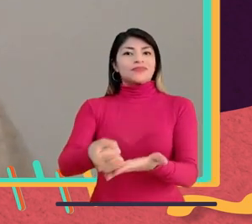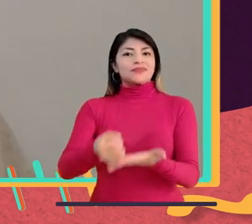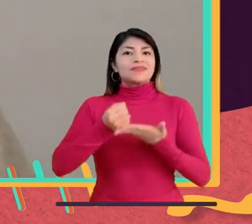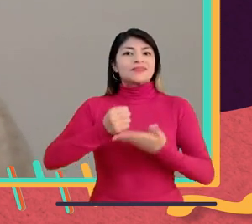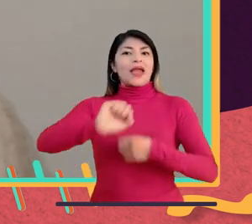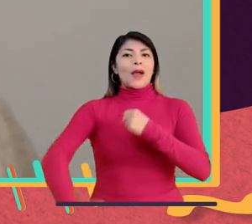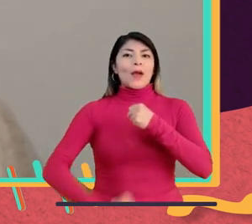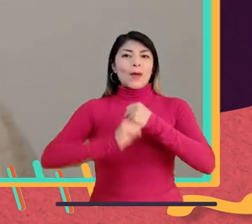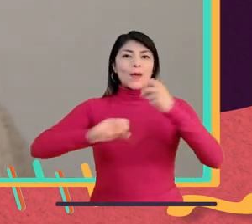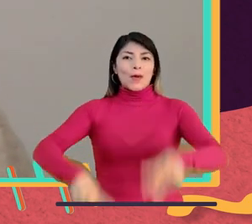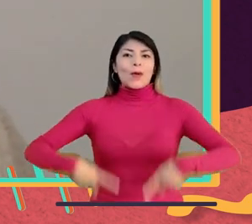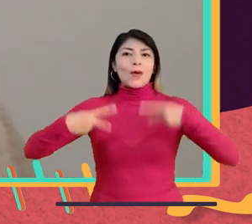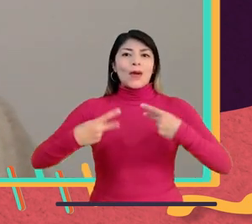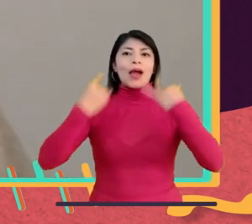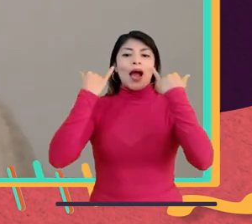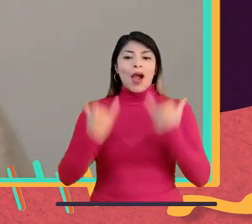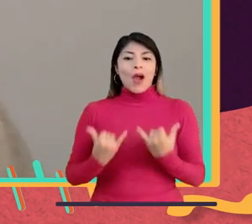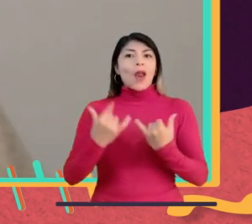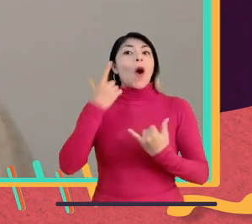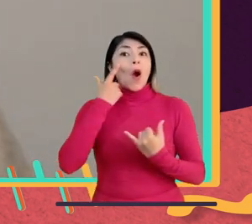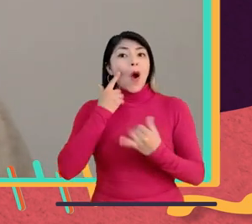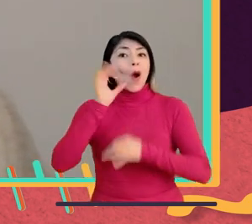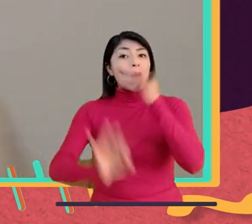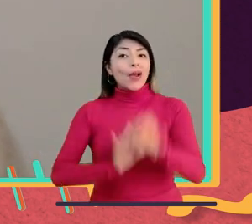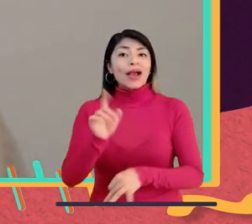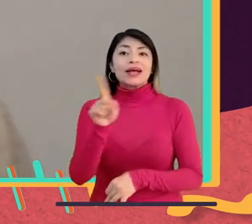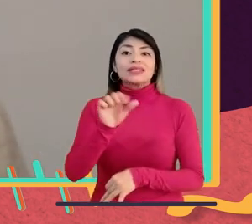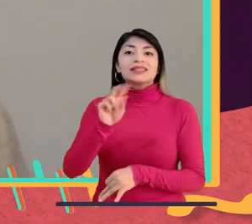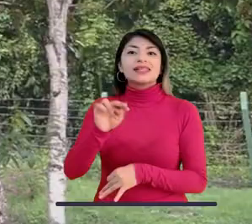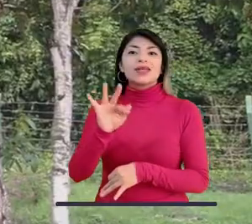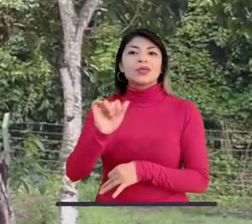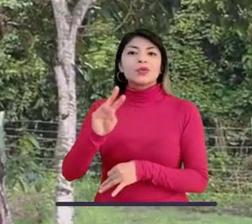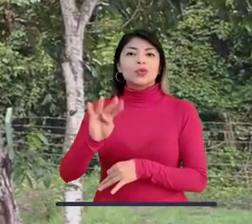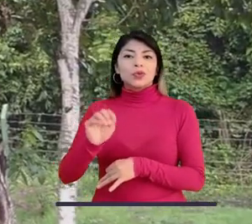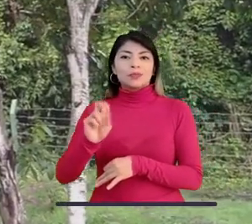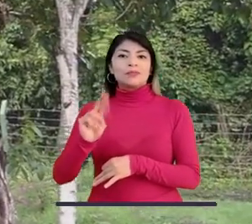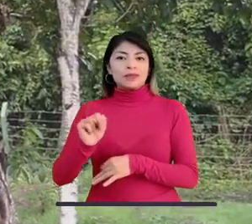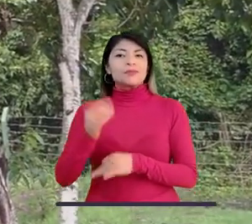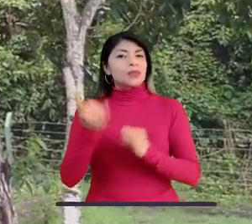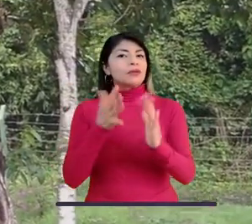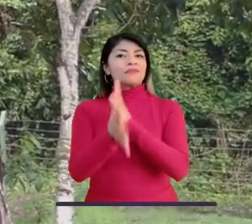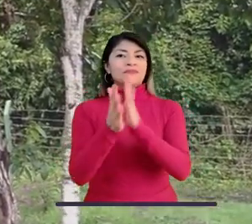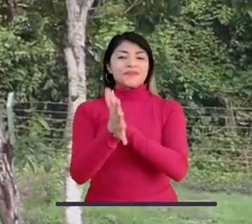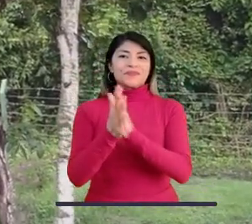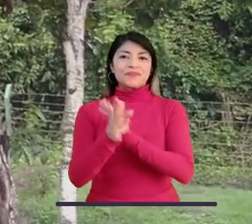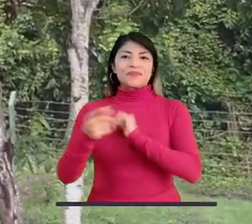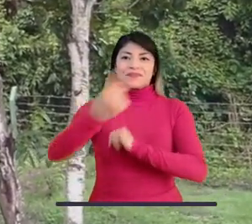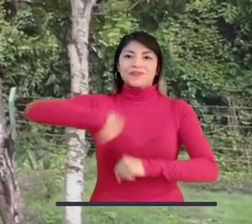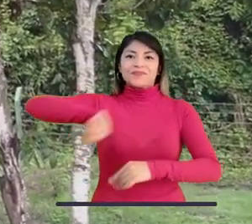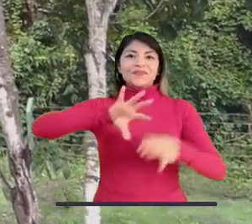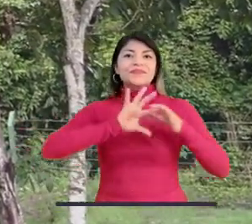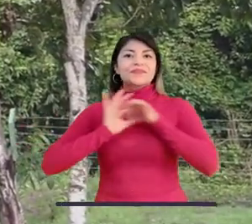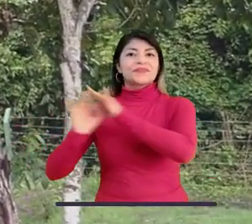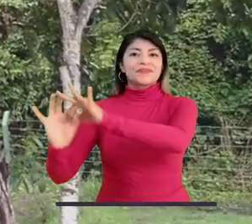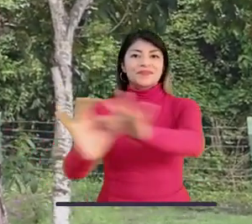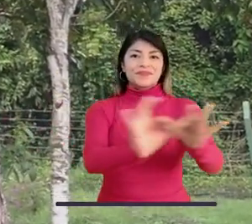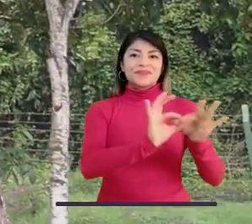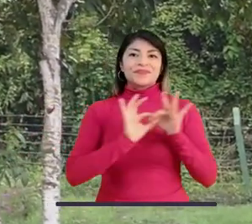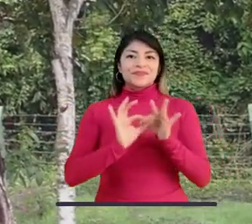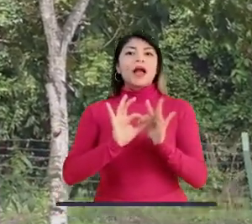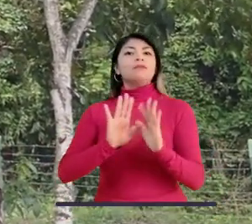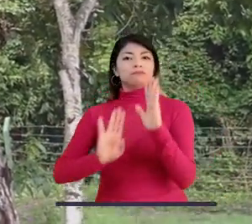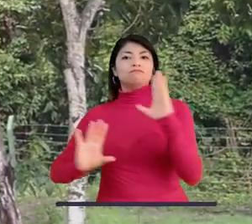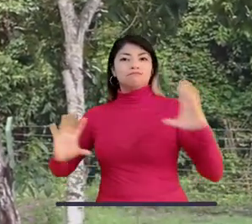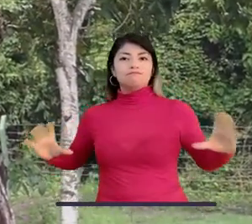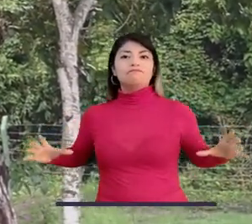en favor de la vida. Por eso Santupán no se toca. Solo puedes ir más rápido, pero realmente unido